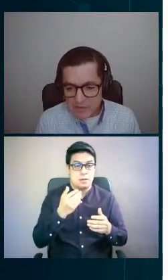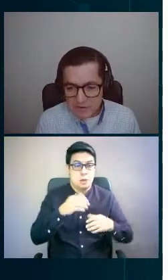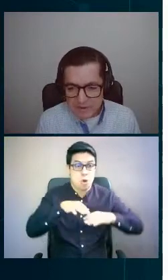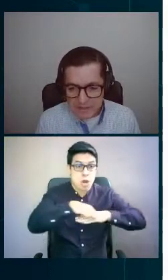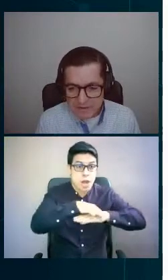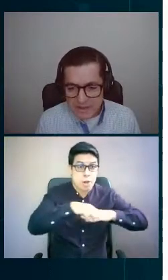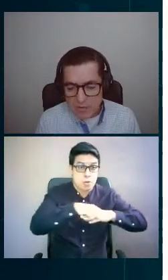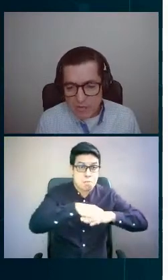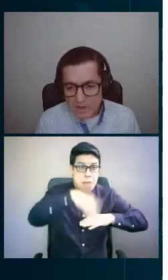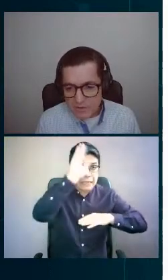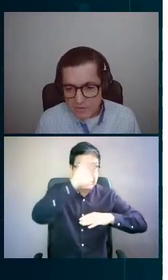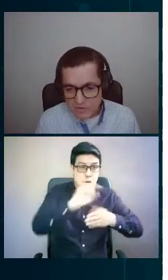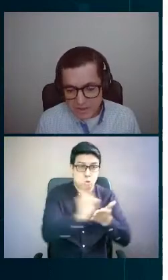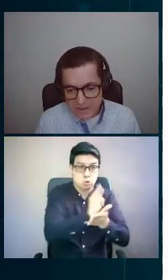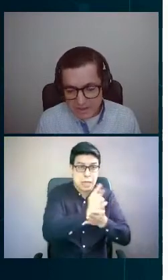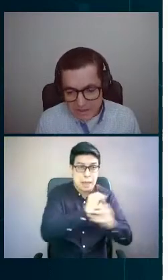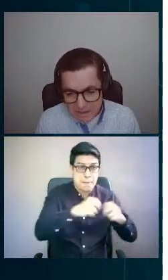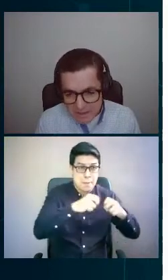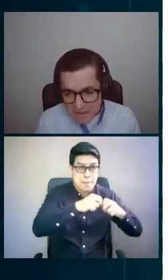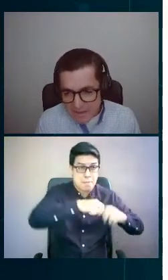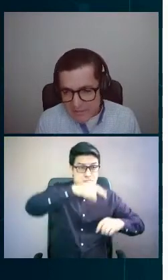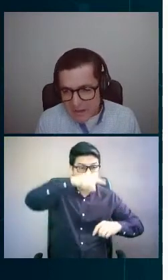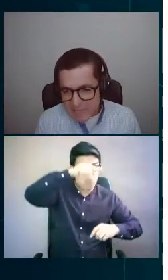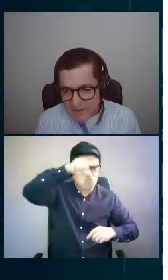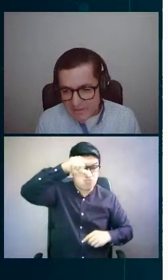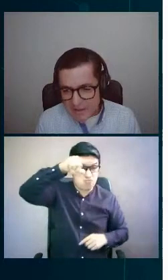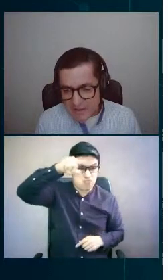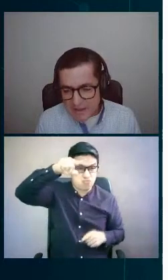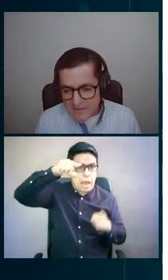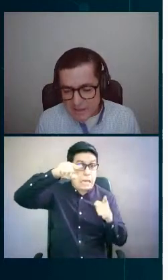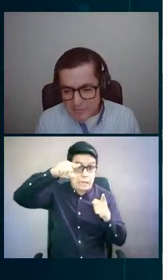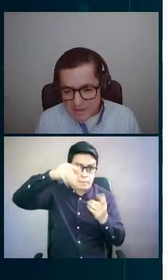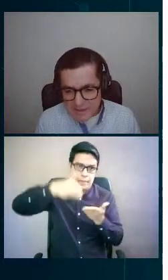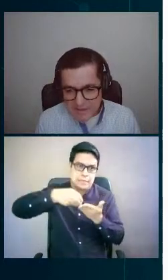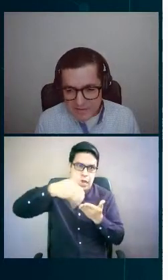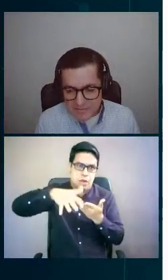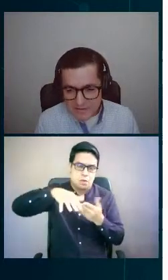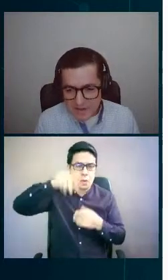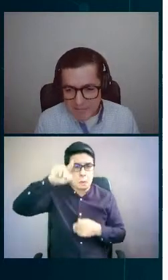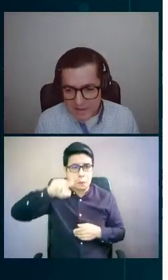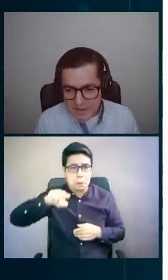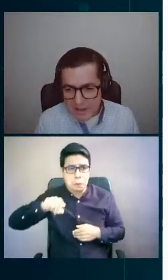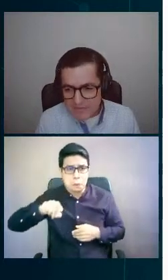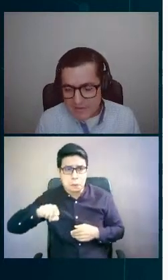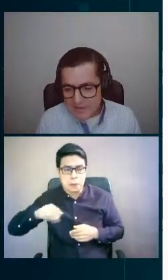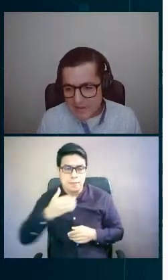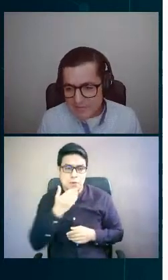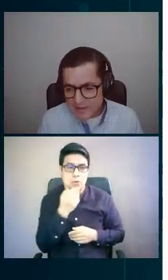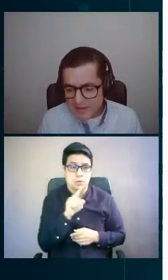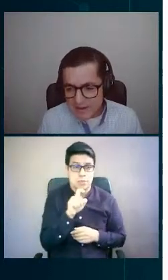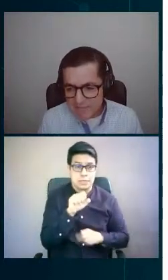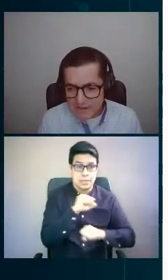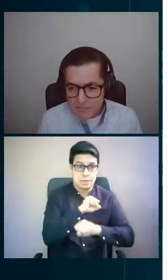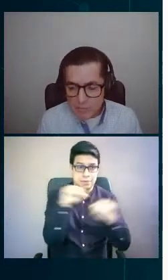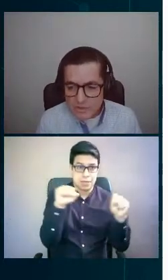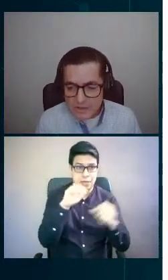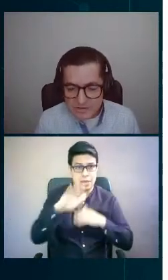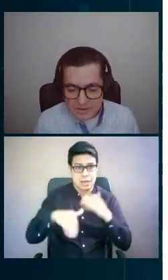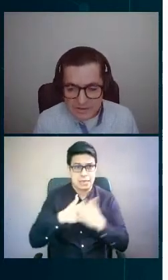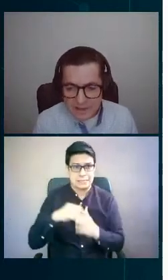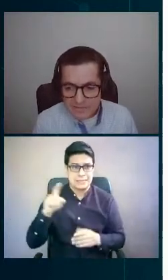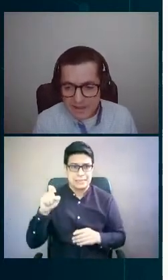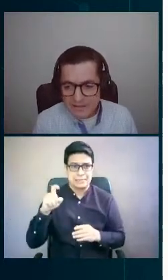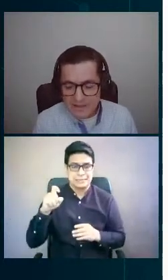intermedia y una banda valle con horarios de la banda intermedia de 6 de la mañana a 6 de la tarde, la banda